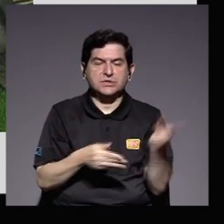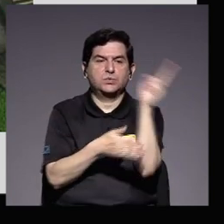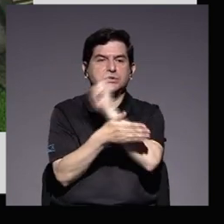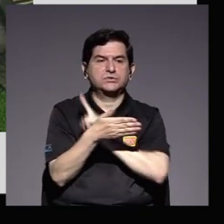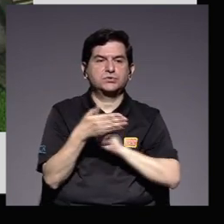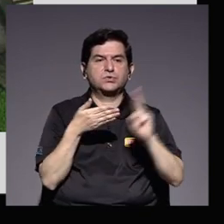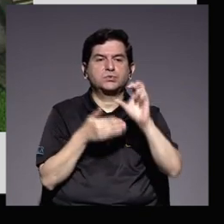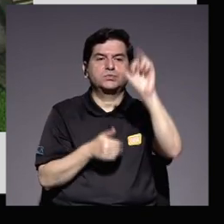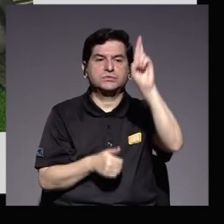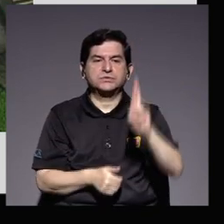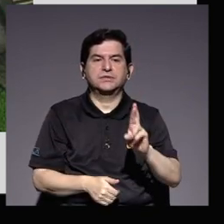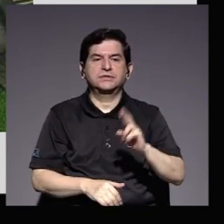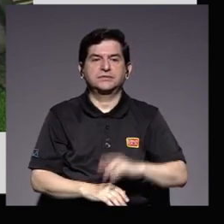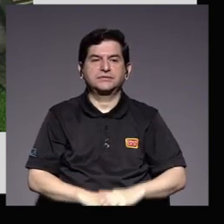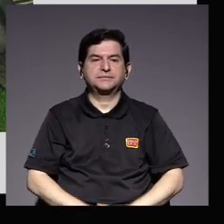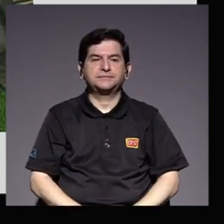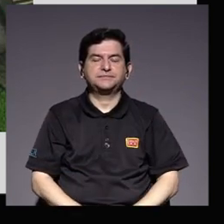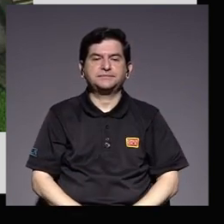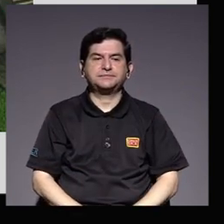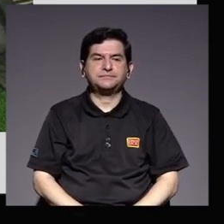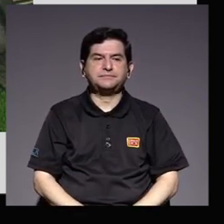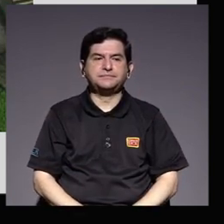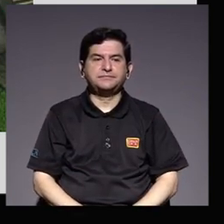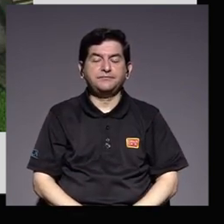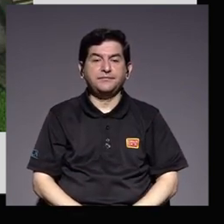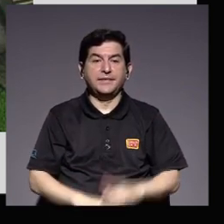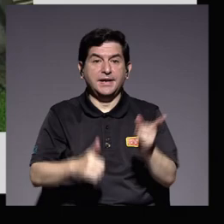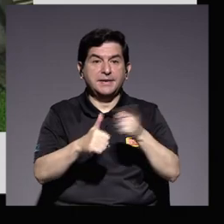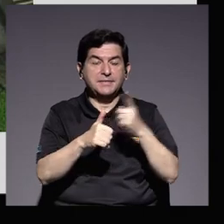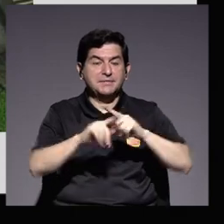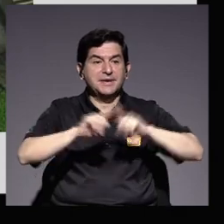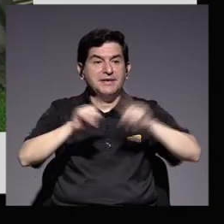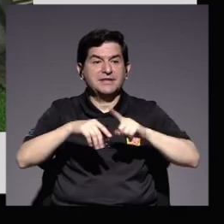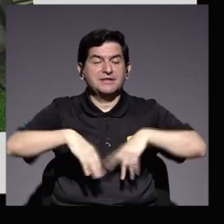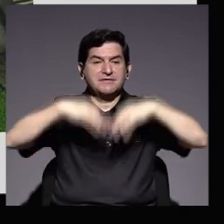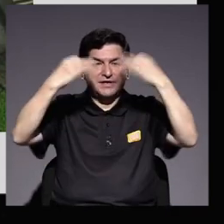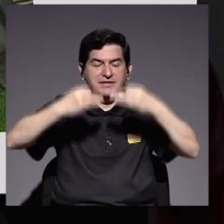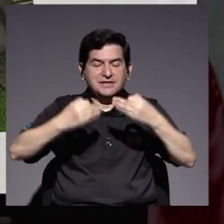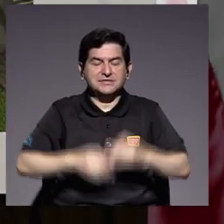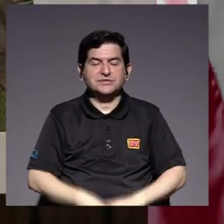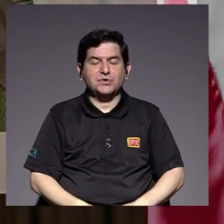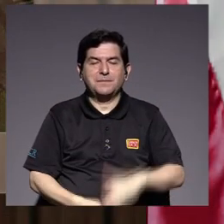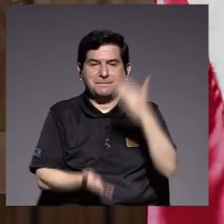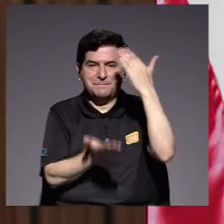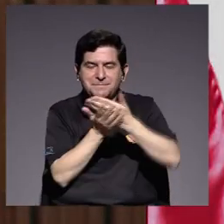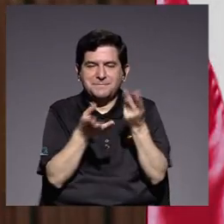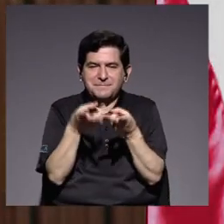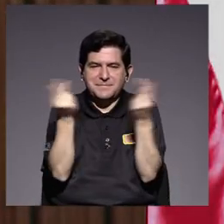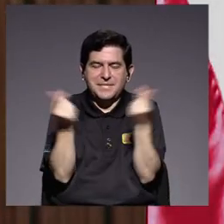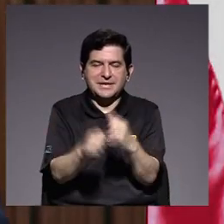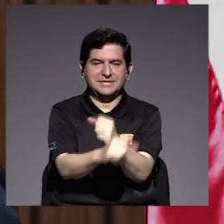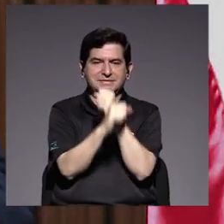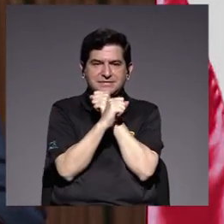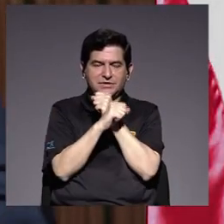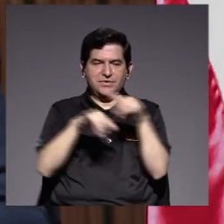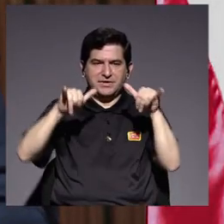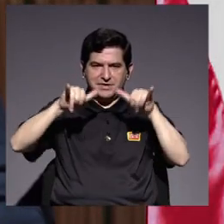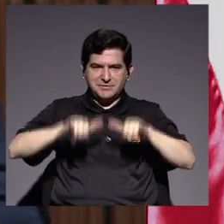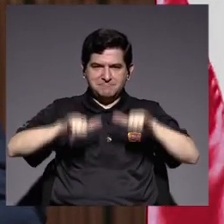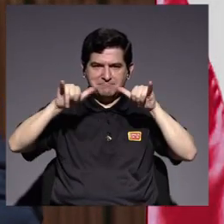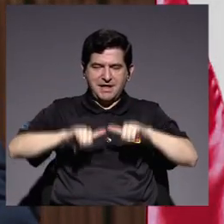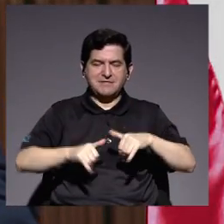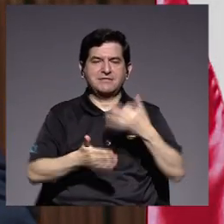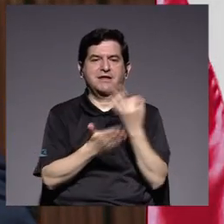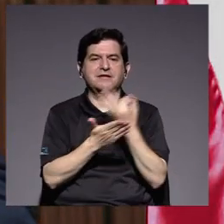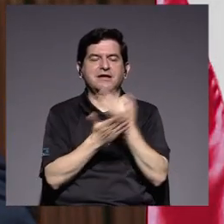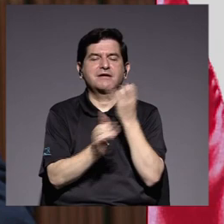universidad de Costa Rica esta fue la primera de muchas medidas de contención de gasto con el fin de garantizar la sostenibilidad de las